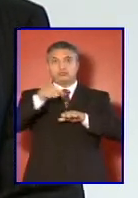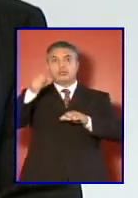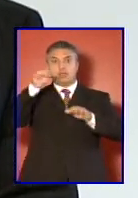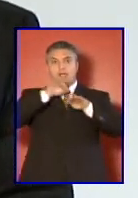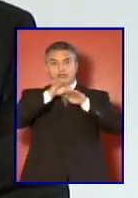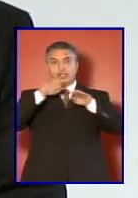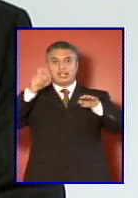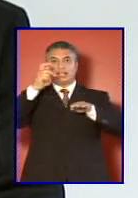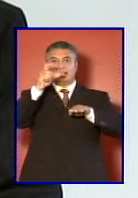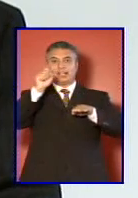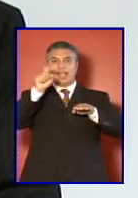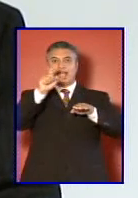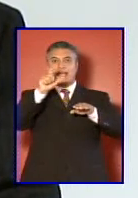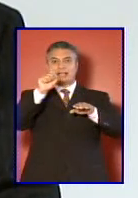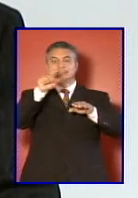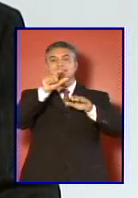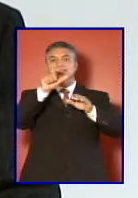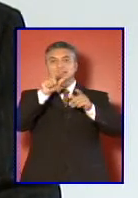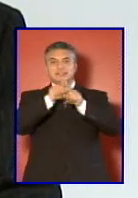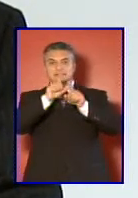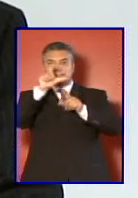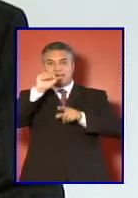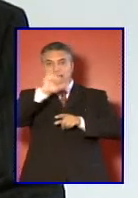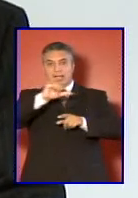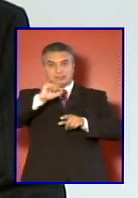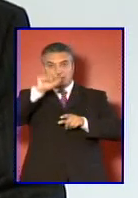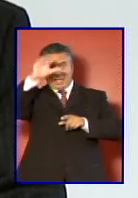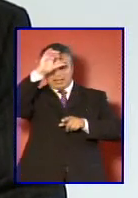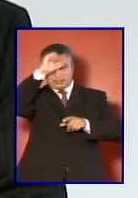argentinos y esta vez viceversa?